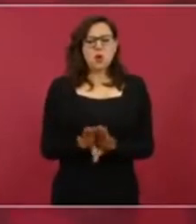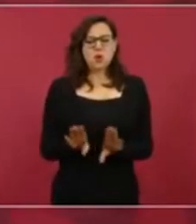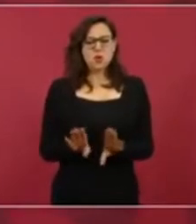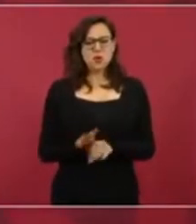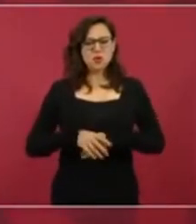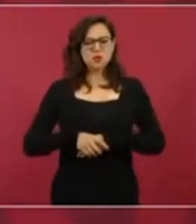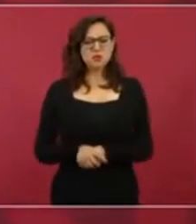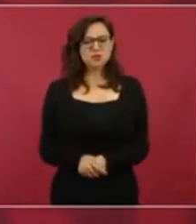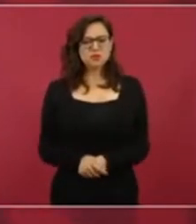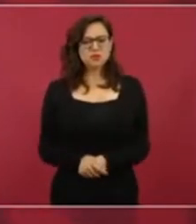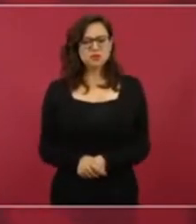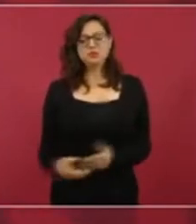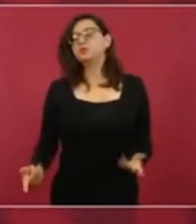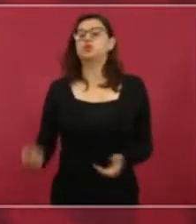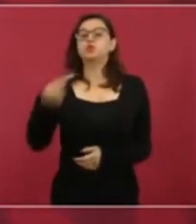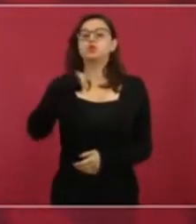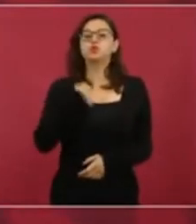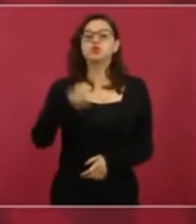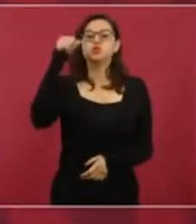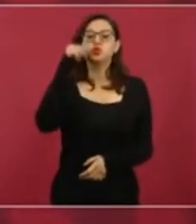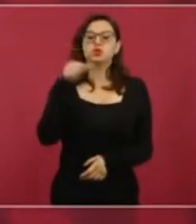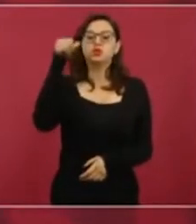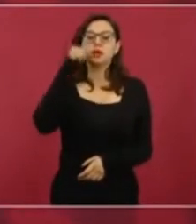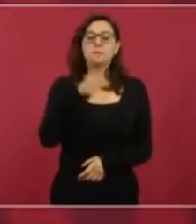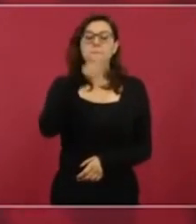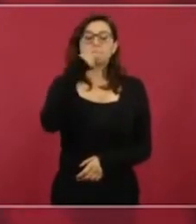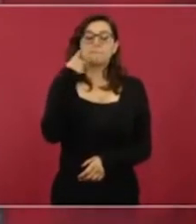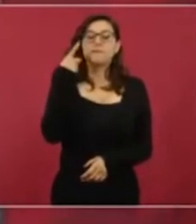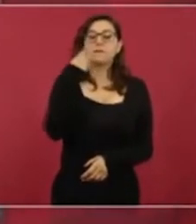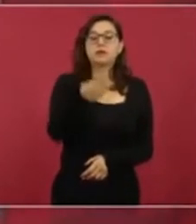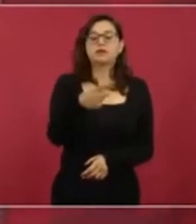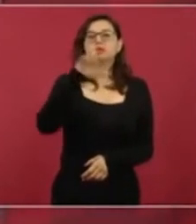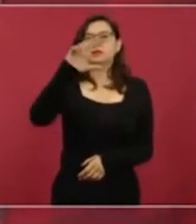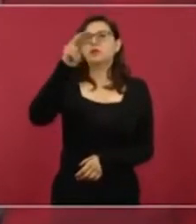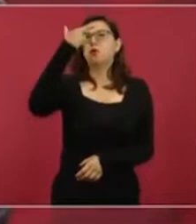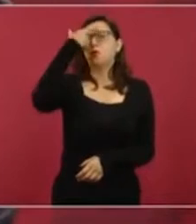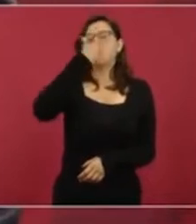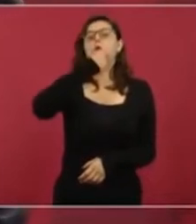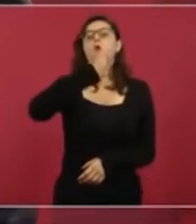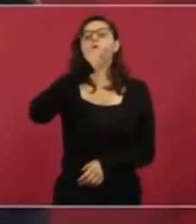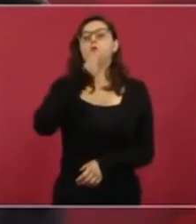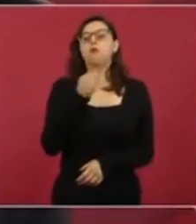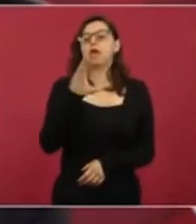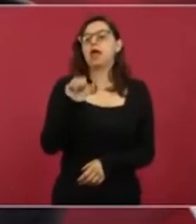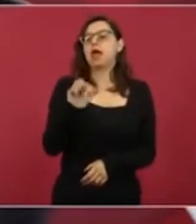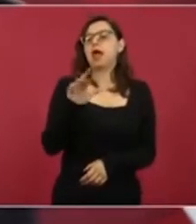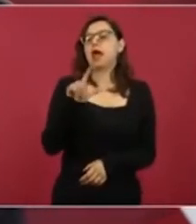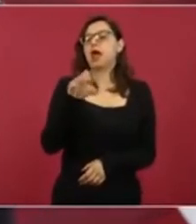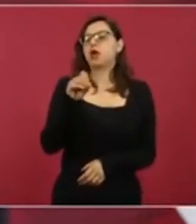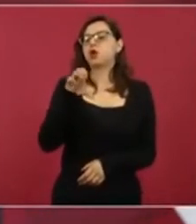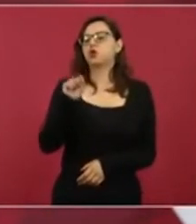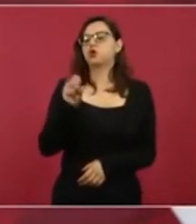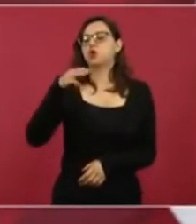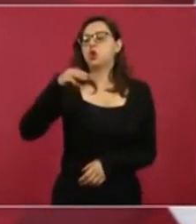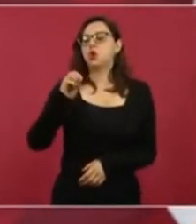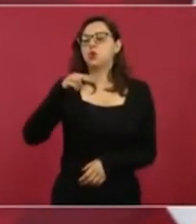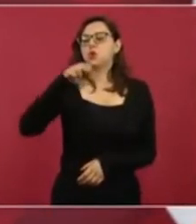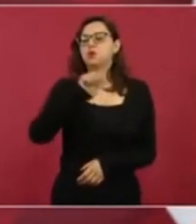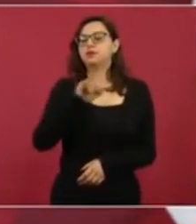al finado Carlos Monsiváis, que decía que